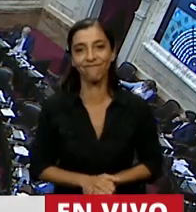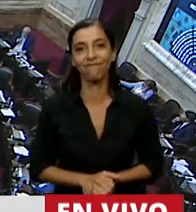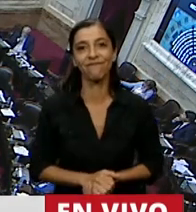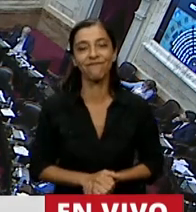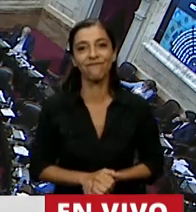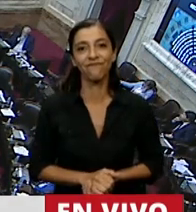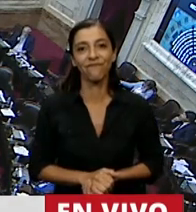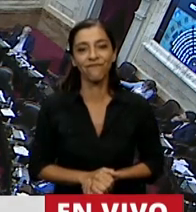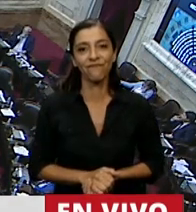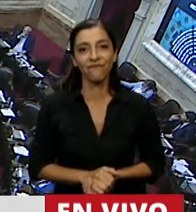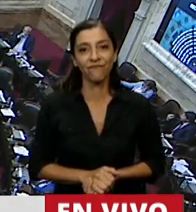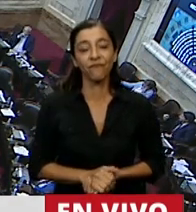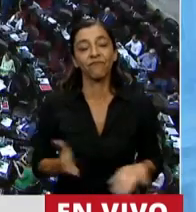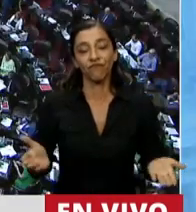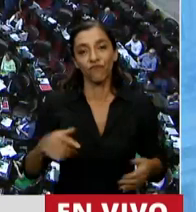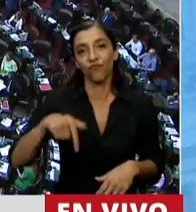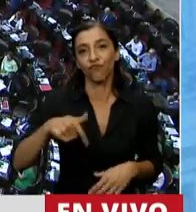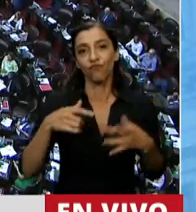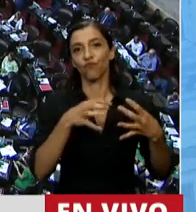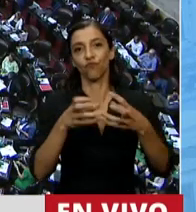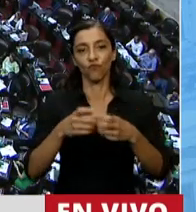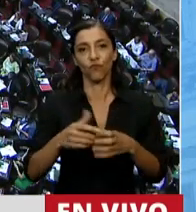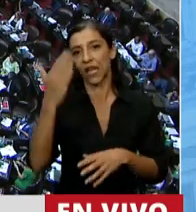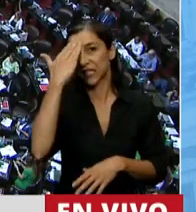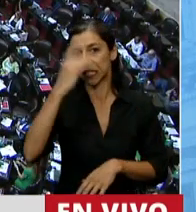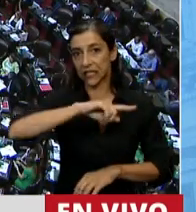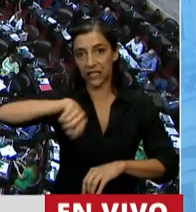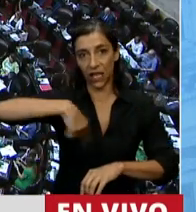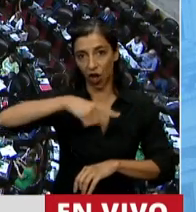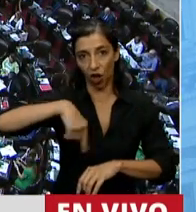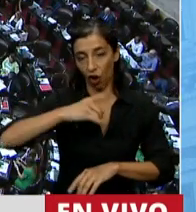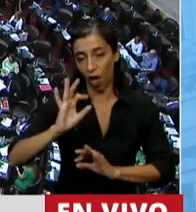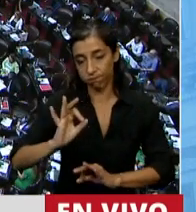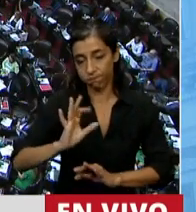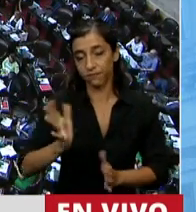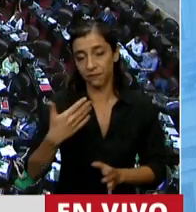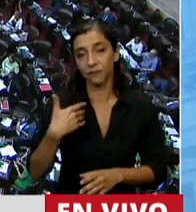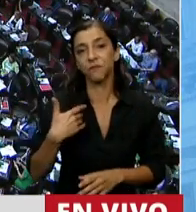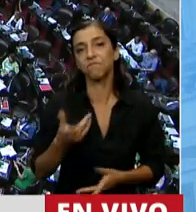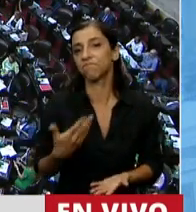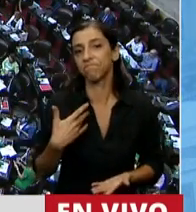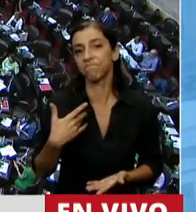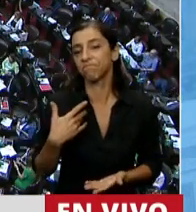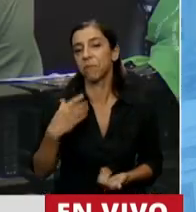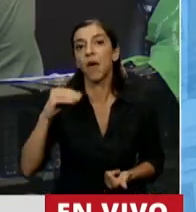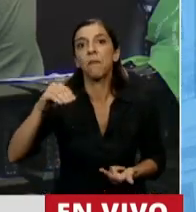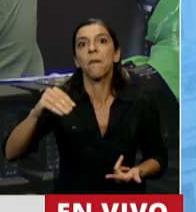de más de 15 horas de debate, Presidente, me parece que es poco lo que queda por decir.